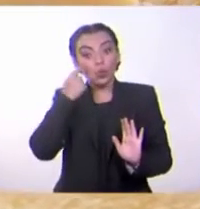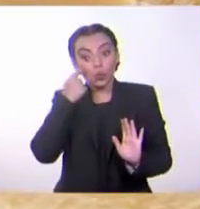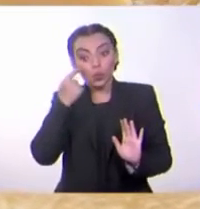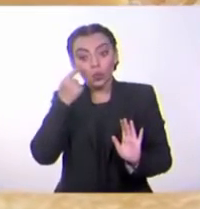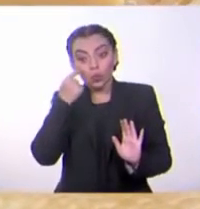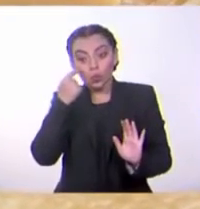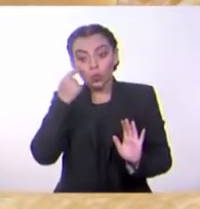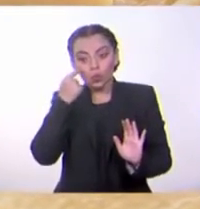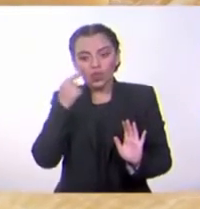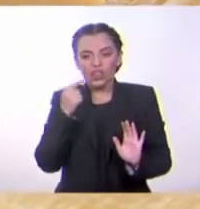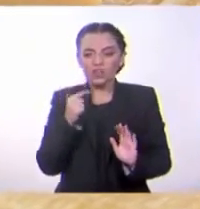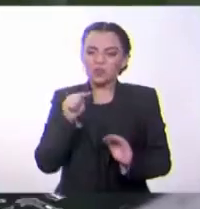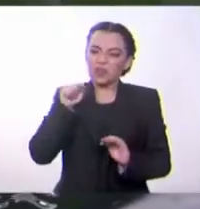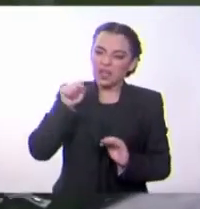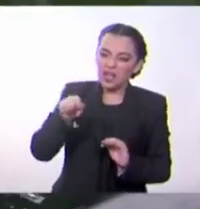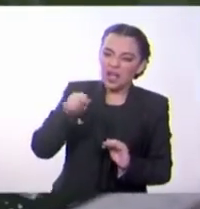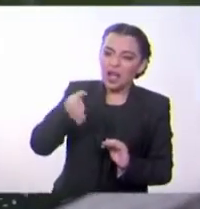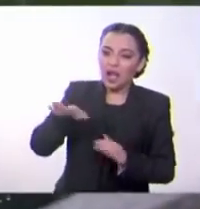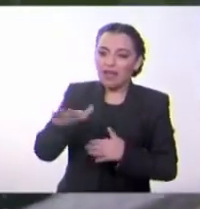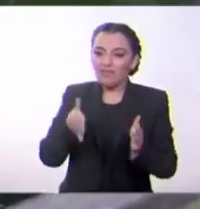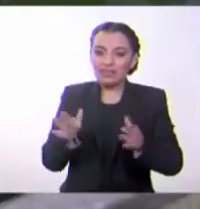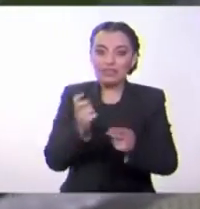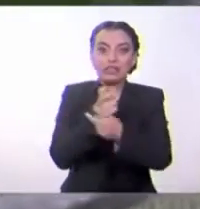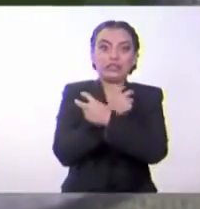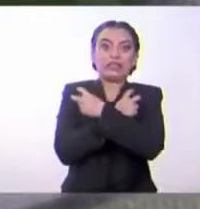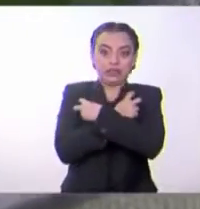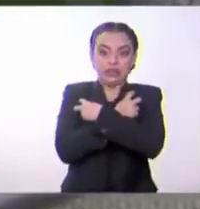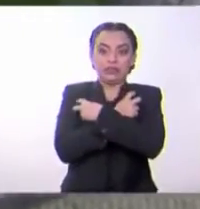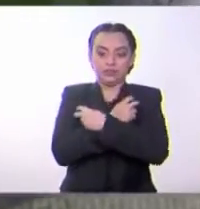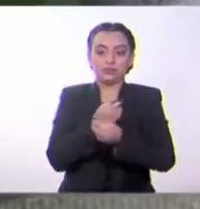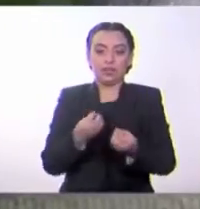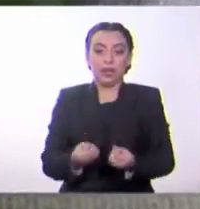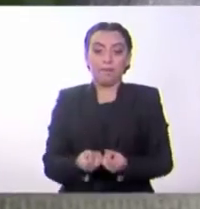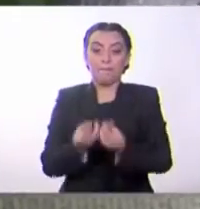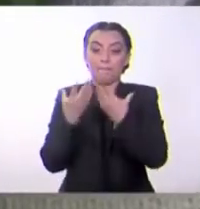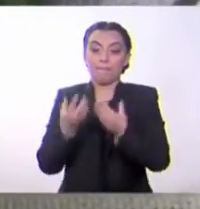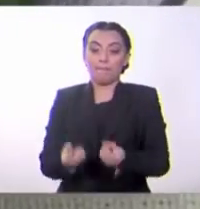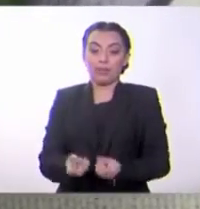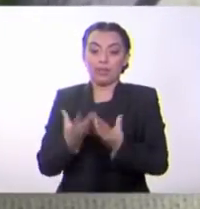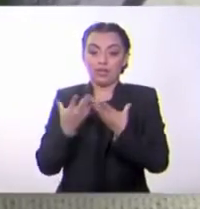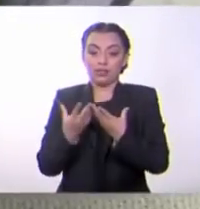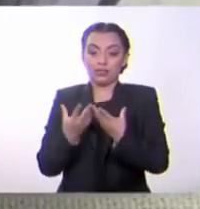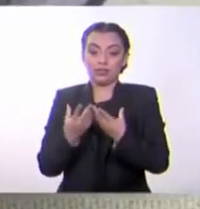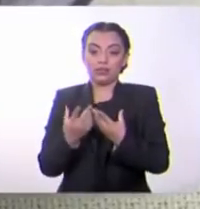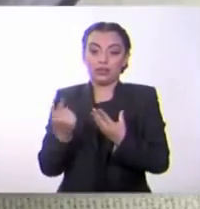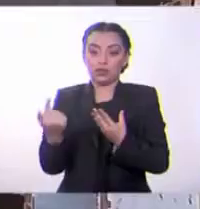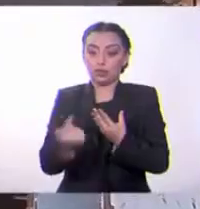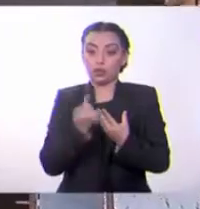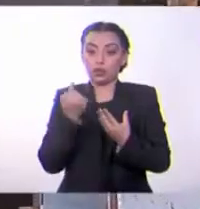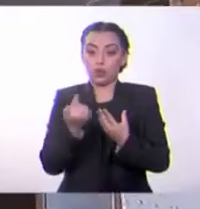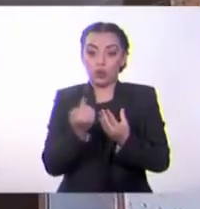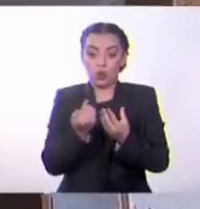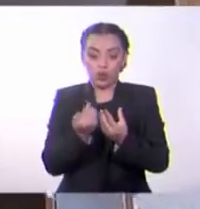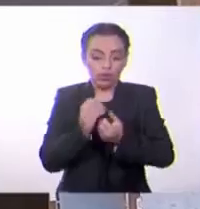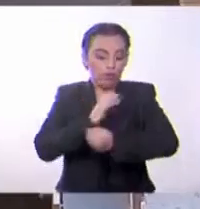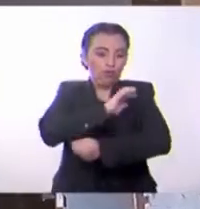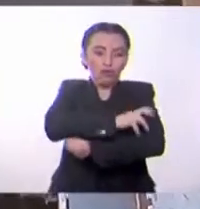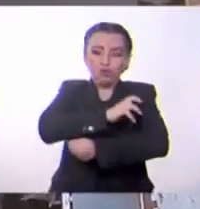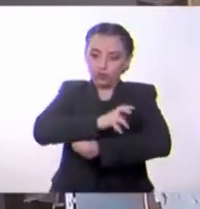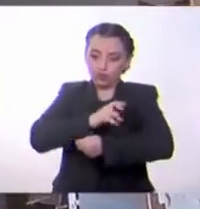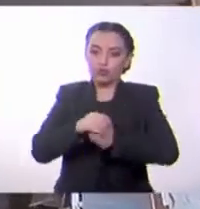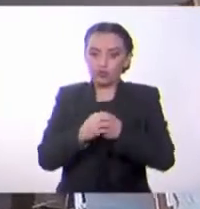tener toxinas. A las plantas usualmente no les gusta que comas otras partes que no sean sus frutos. Ahora bien,